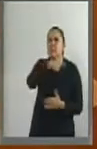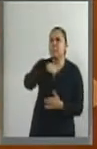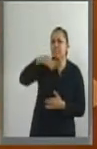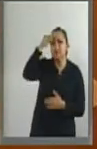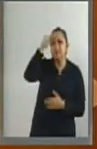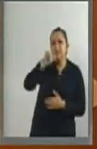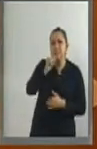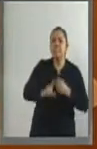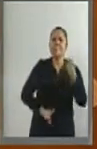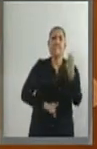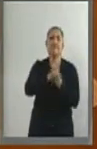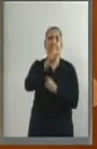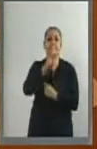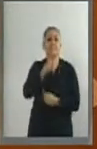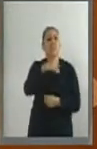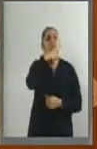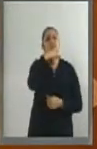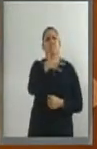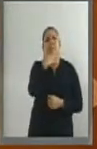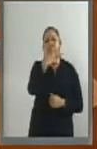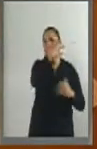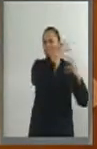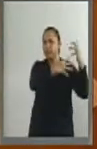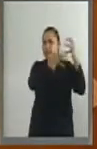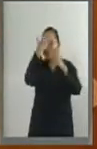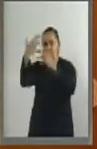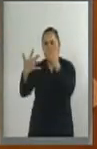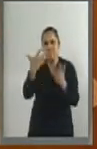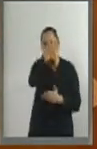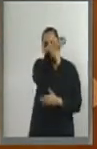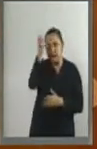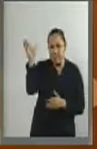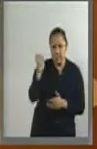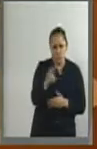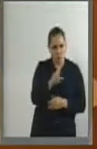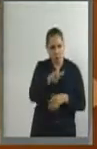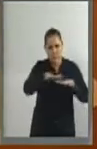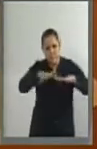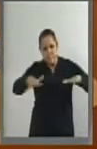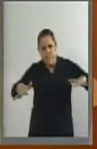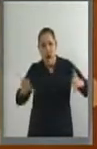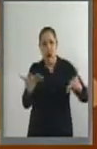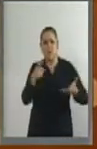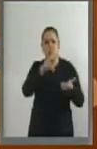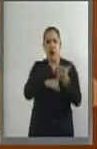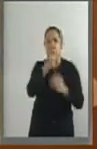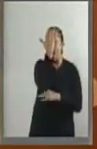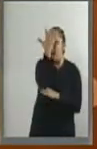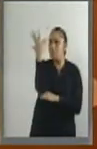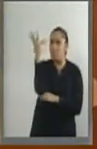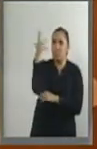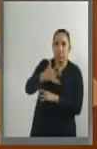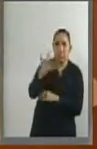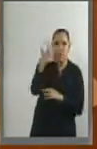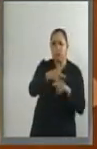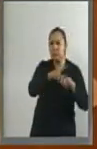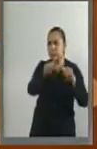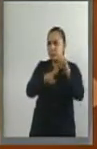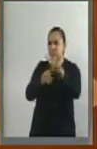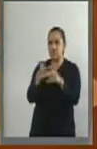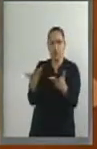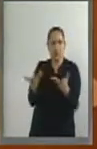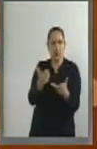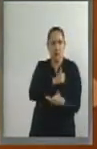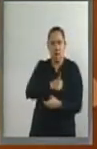agua, del aire, del suelo y, en general, la pérdida de diversos hábitats. Las leyes y políticas públicas en la